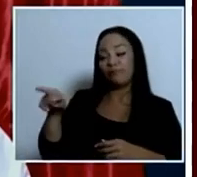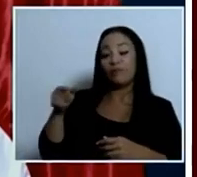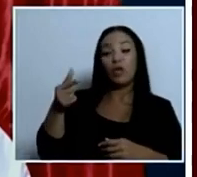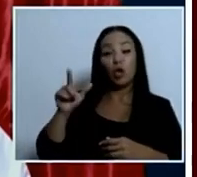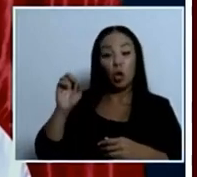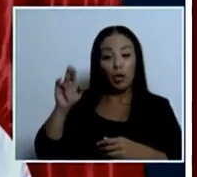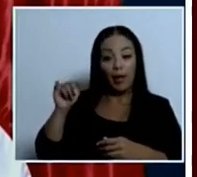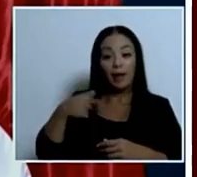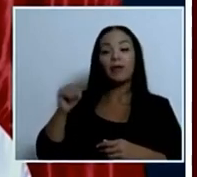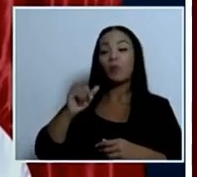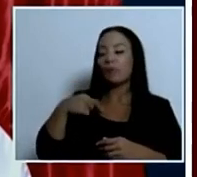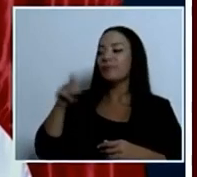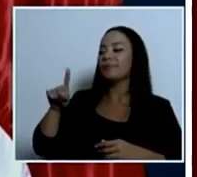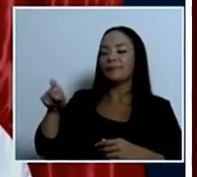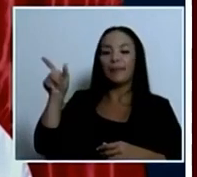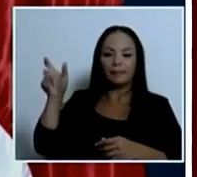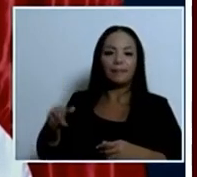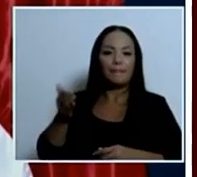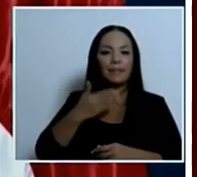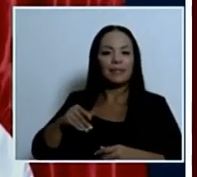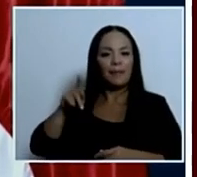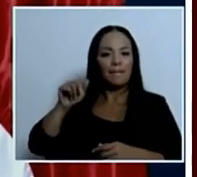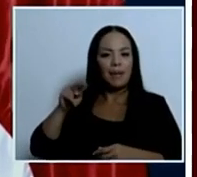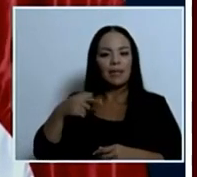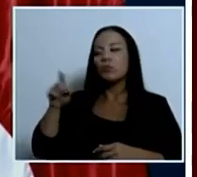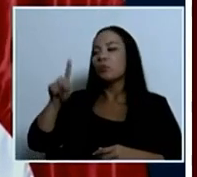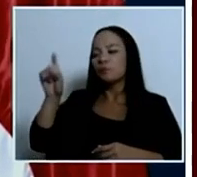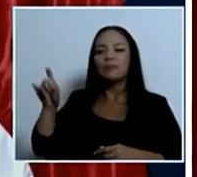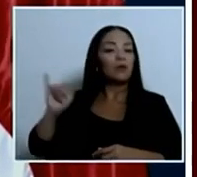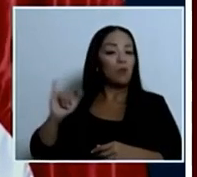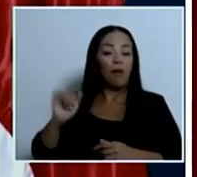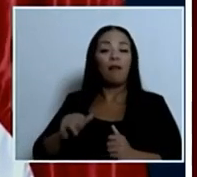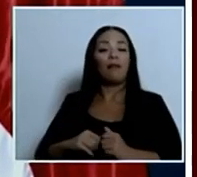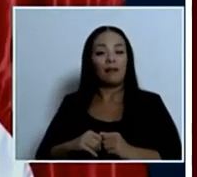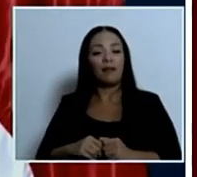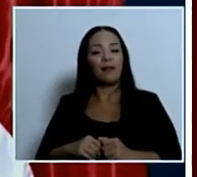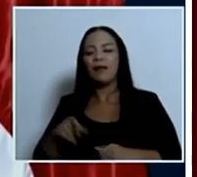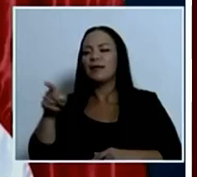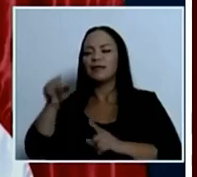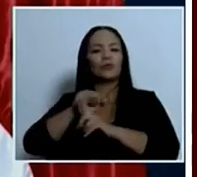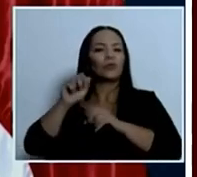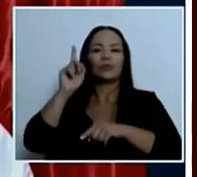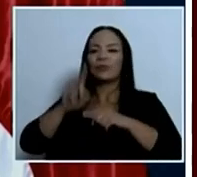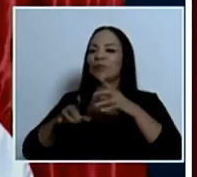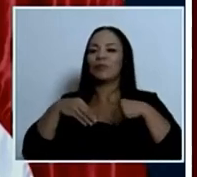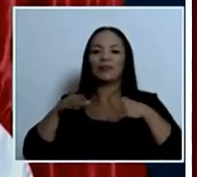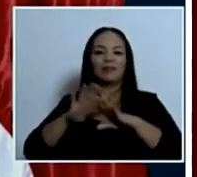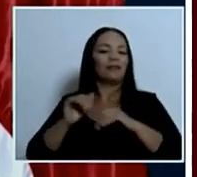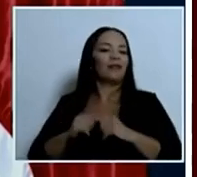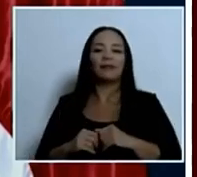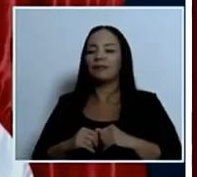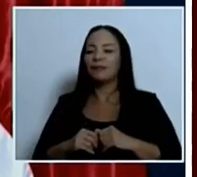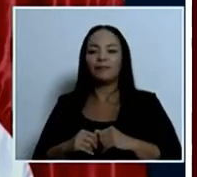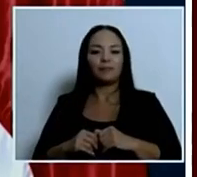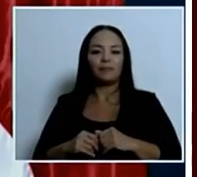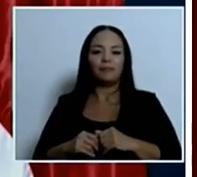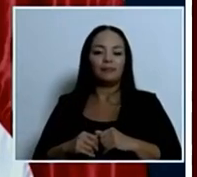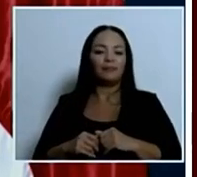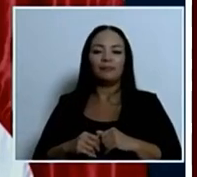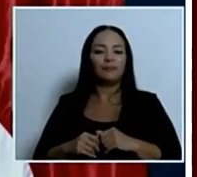está aquí a la par mía, ella es la presidenta del PANI. Es absolutamente inesceptable que la niña